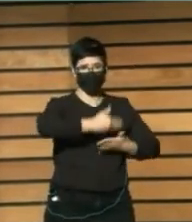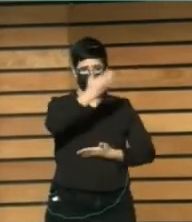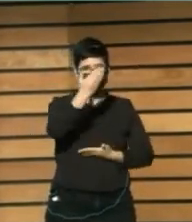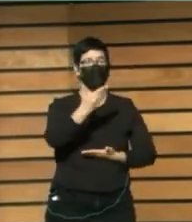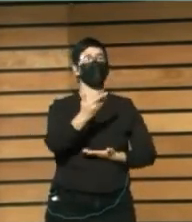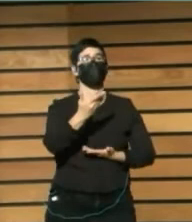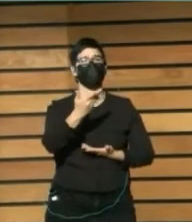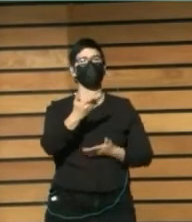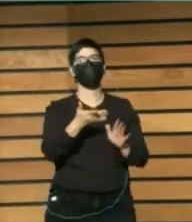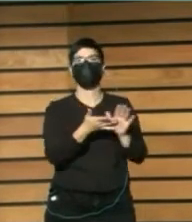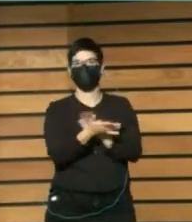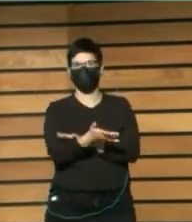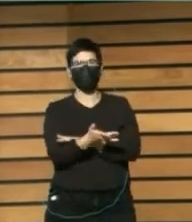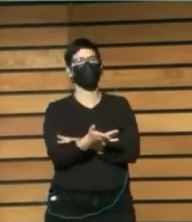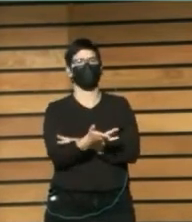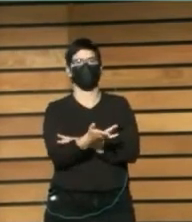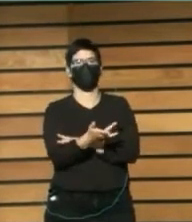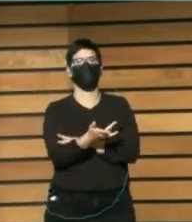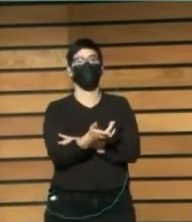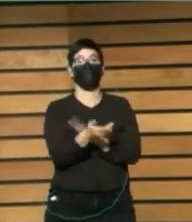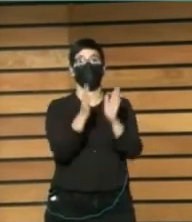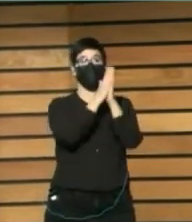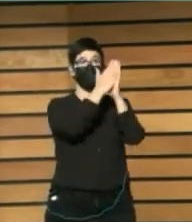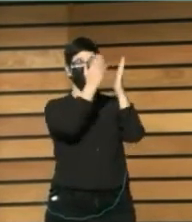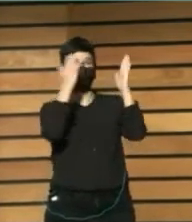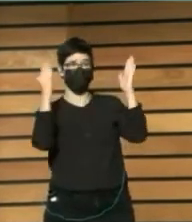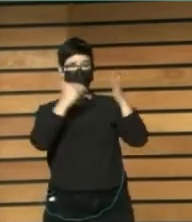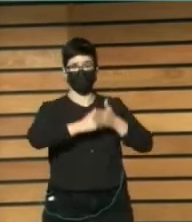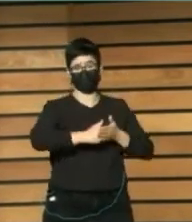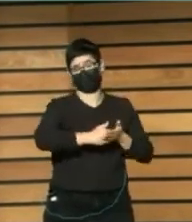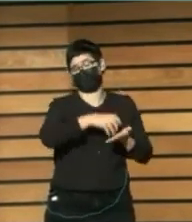Es que Tanto las bibliotecas Como los periódicos